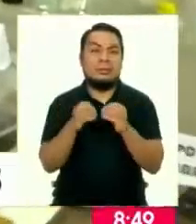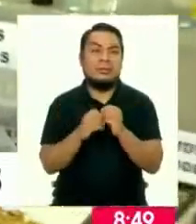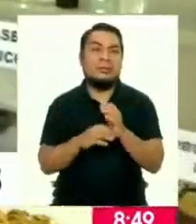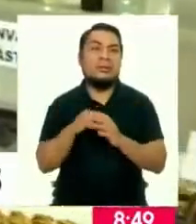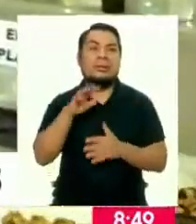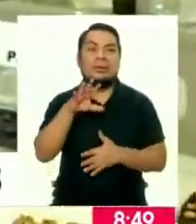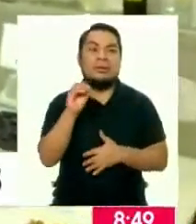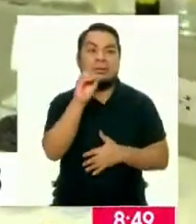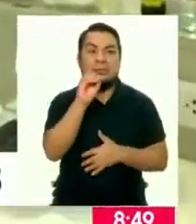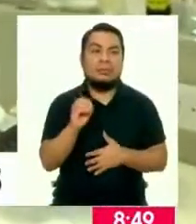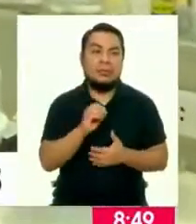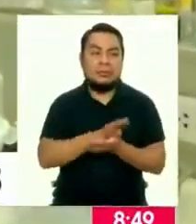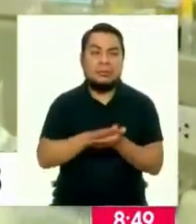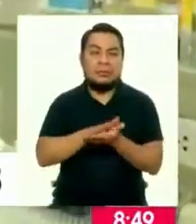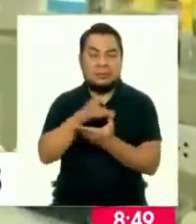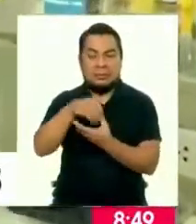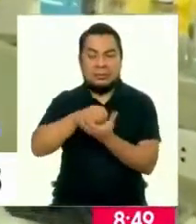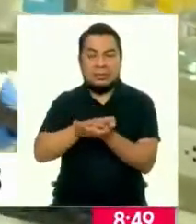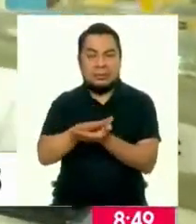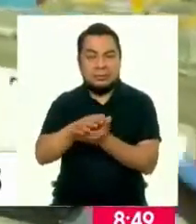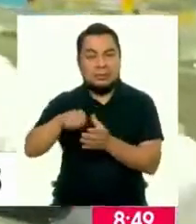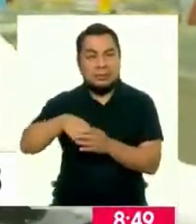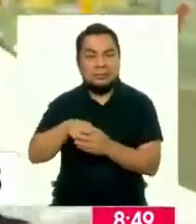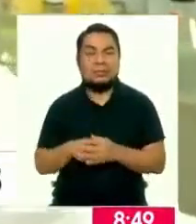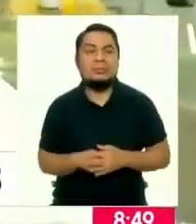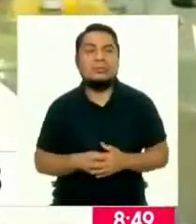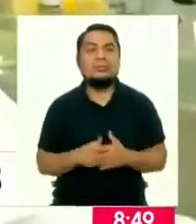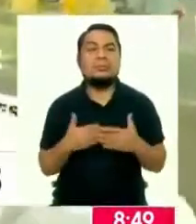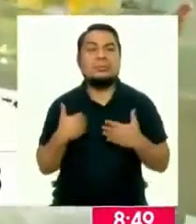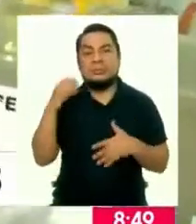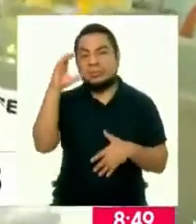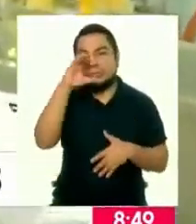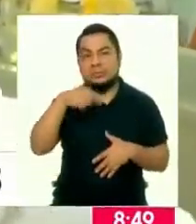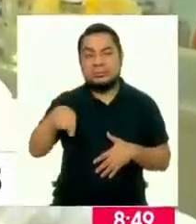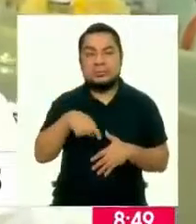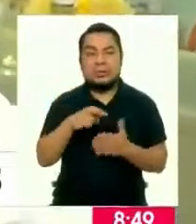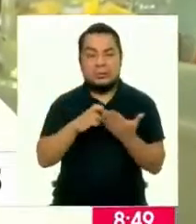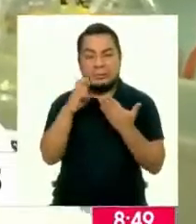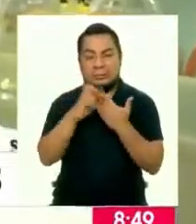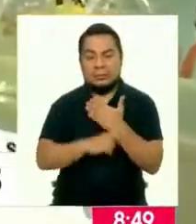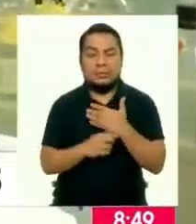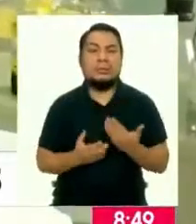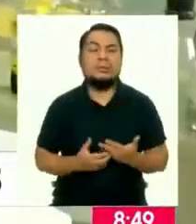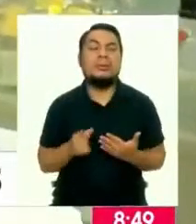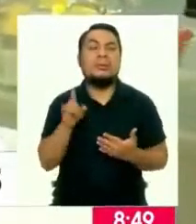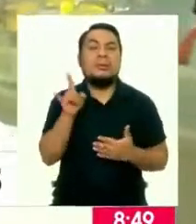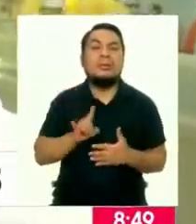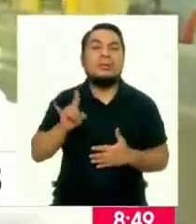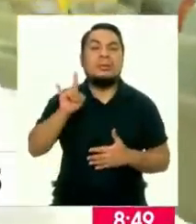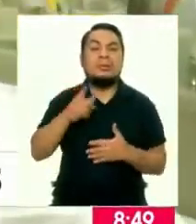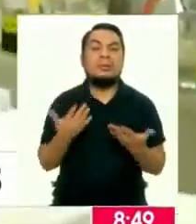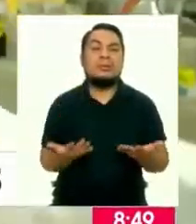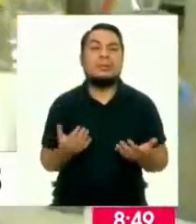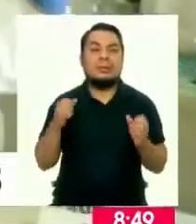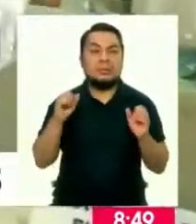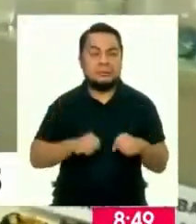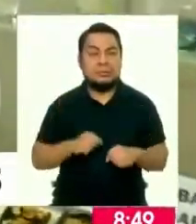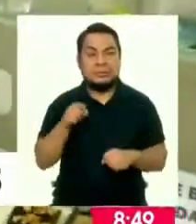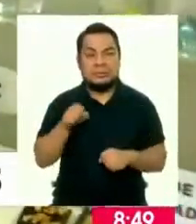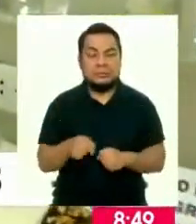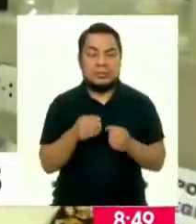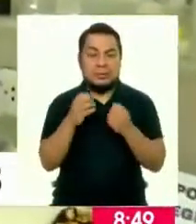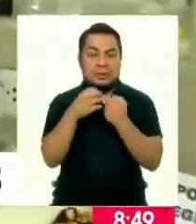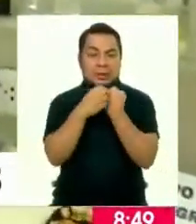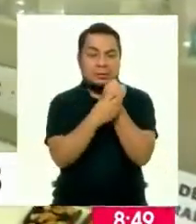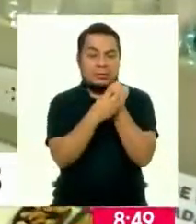tener hasta el 50% de incorporación. Entonces, lo que buscamos con este proyecto es utilizar convenientemente estas